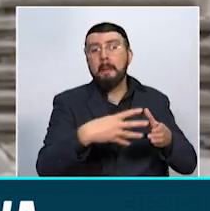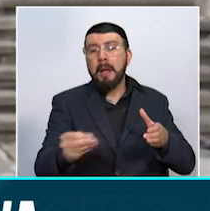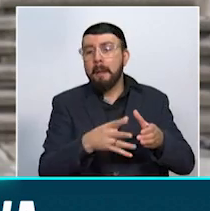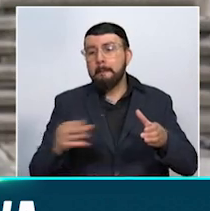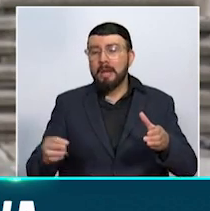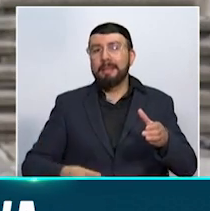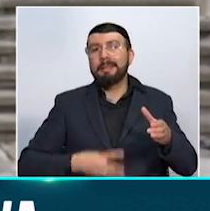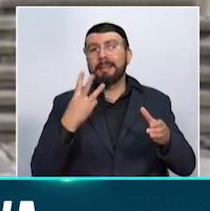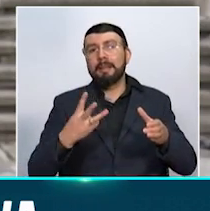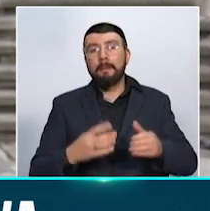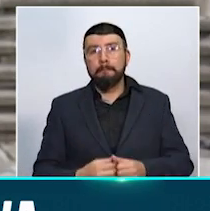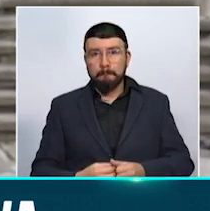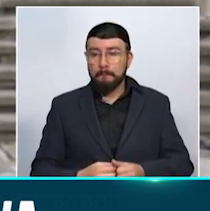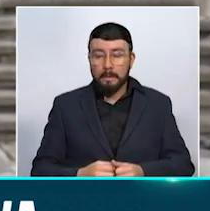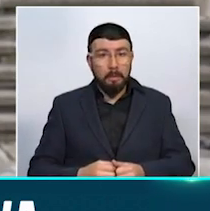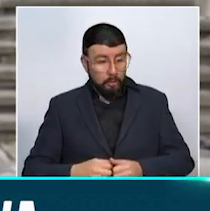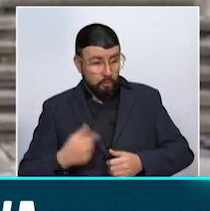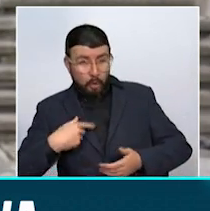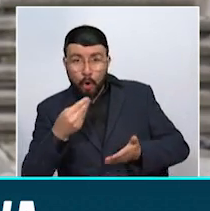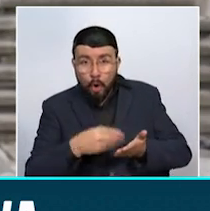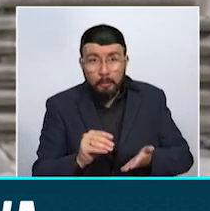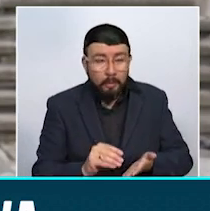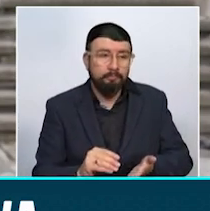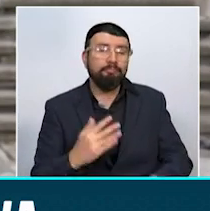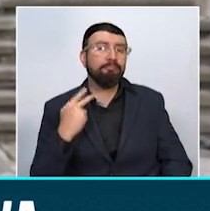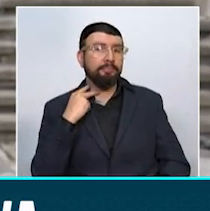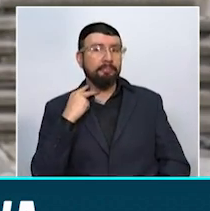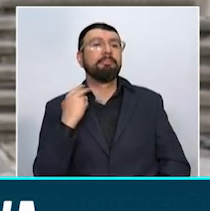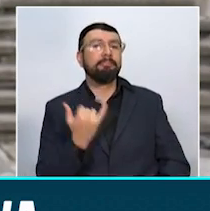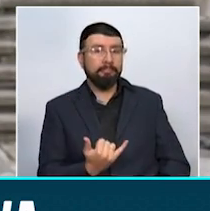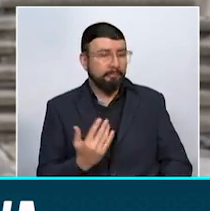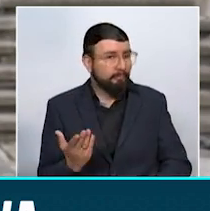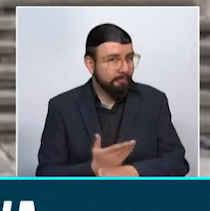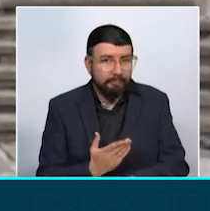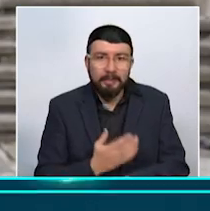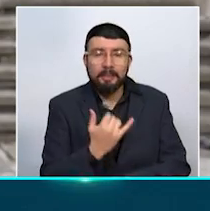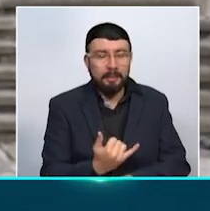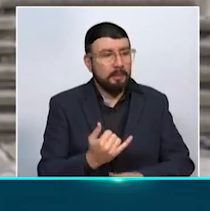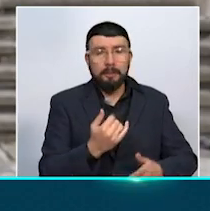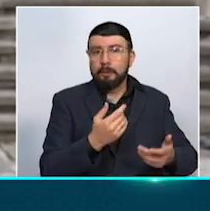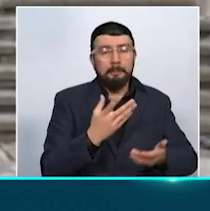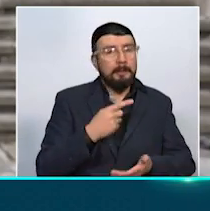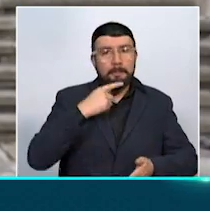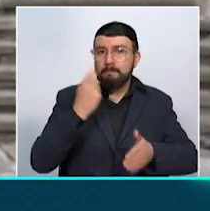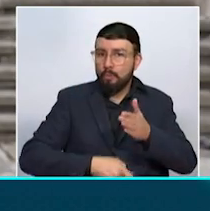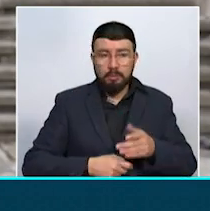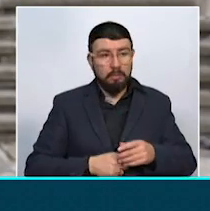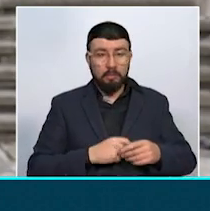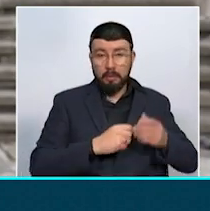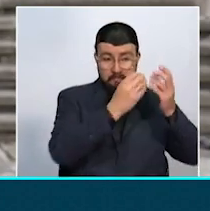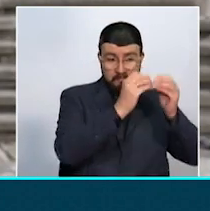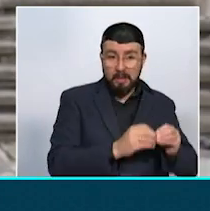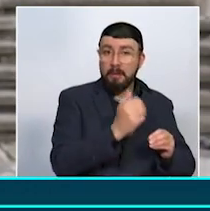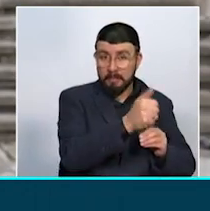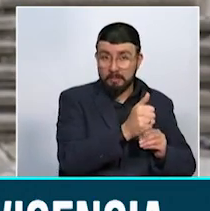Necesariamente va a afectar al consumidor final, porque este impuesto ya va a afectar toda la cadena de producción, no solo al productor, y en